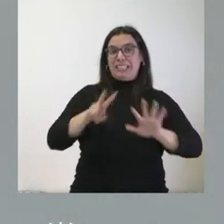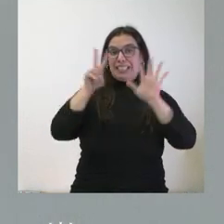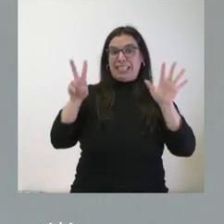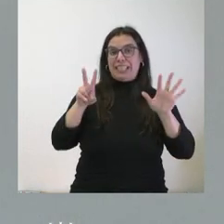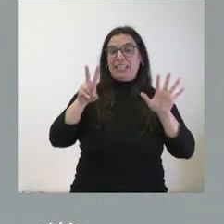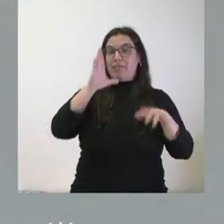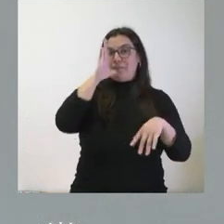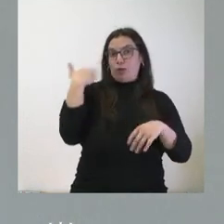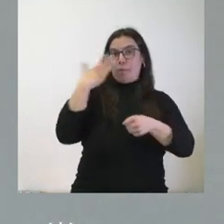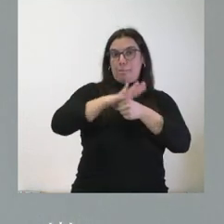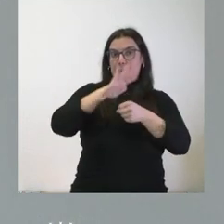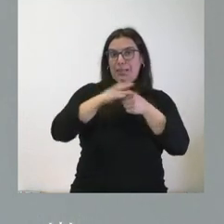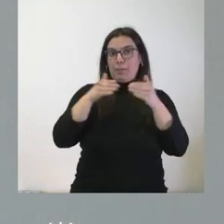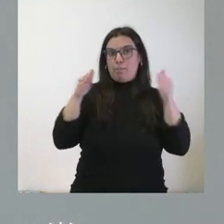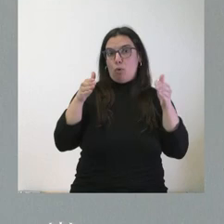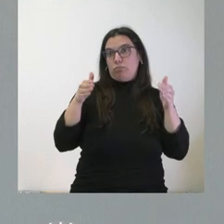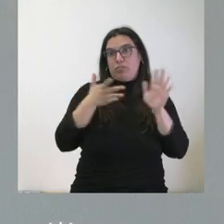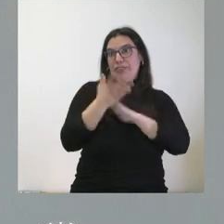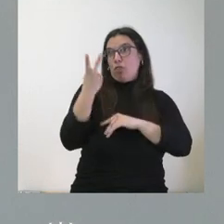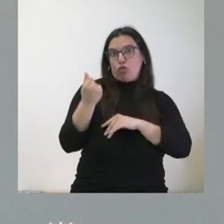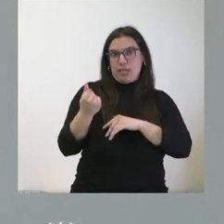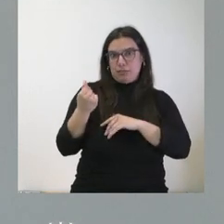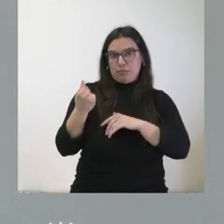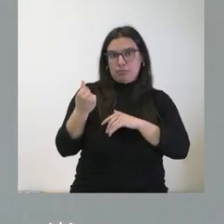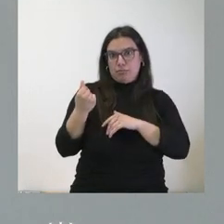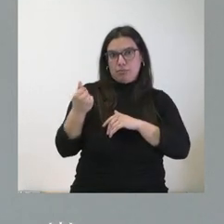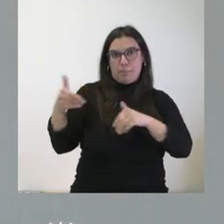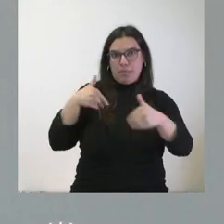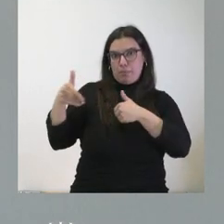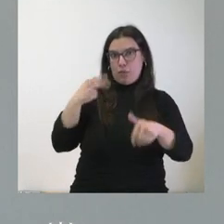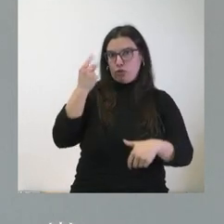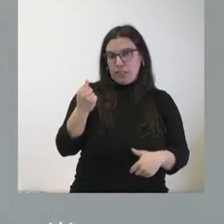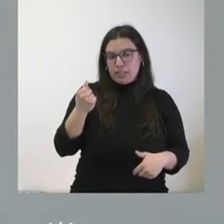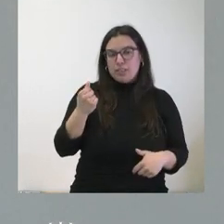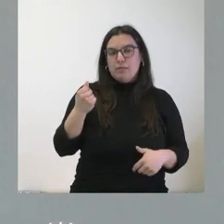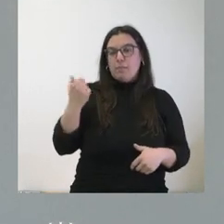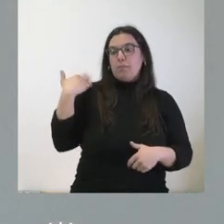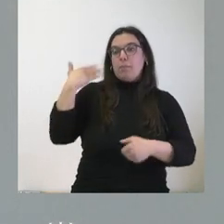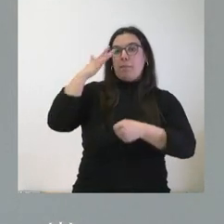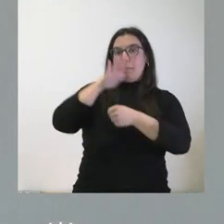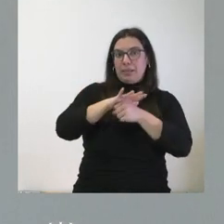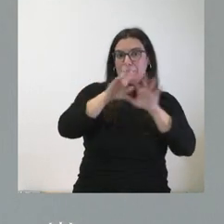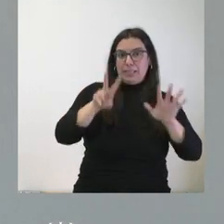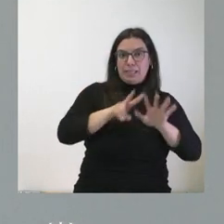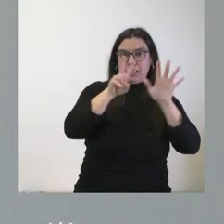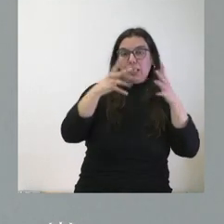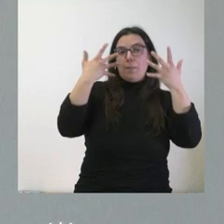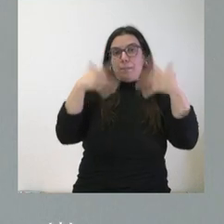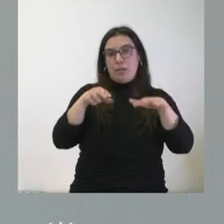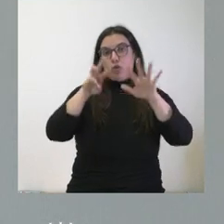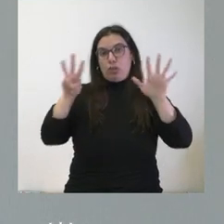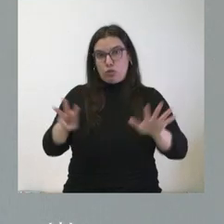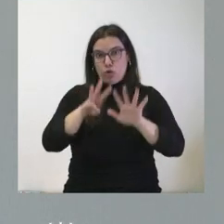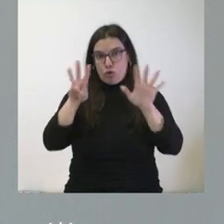este martes, por tanto llevamos dos días de solicitud, martes 7 y miércoles